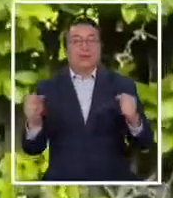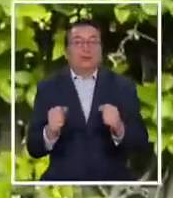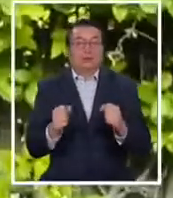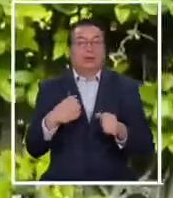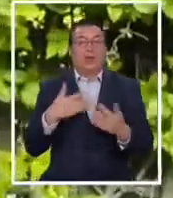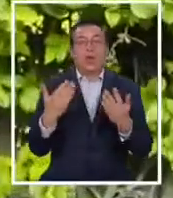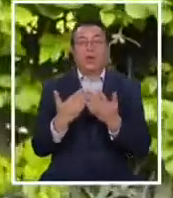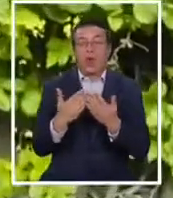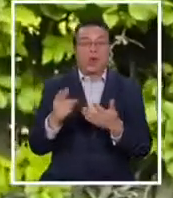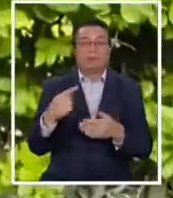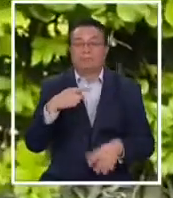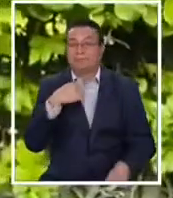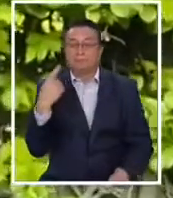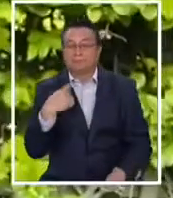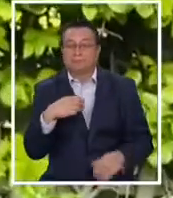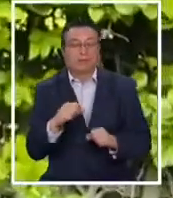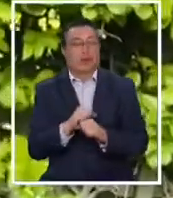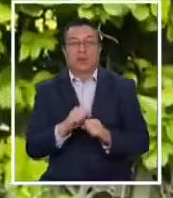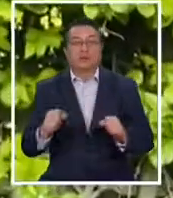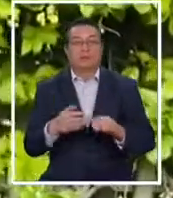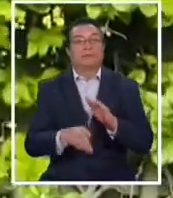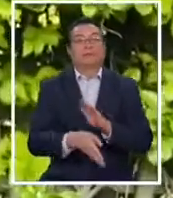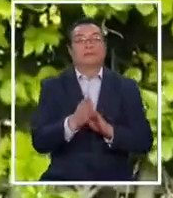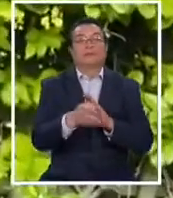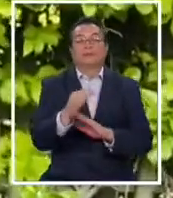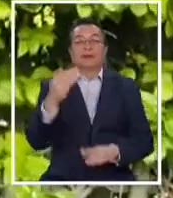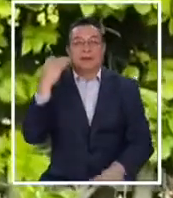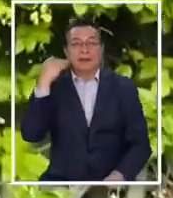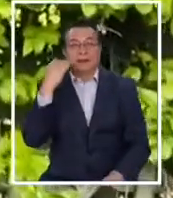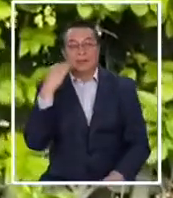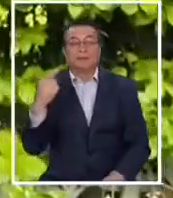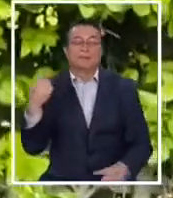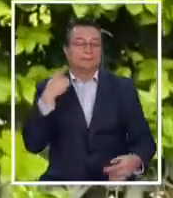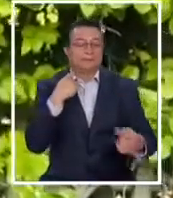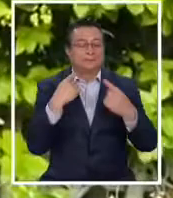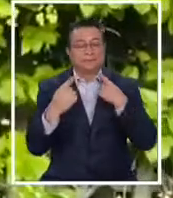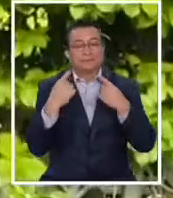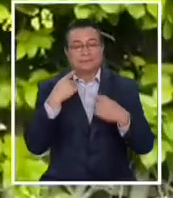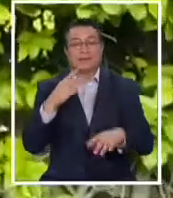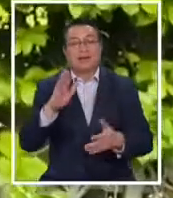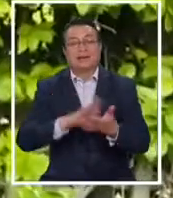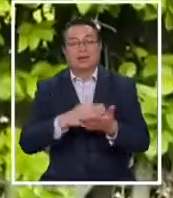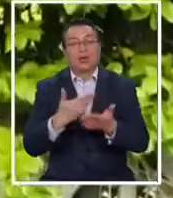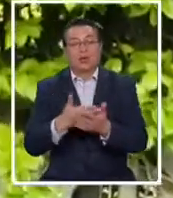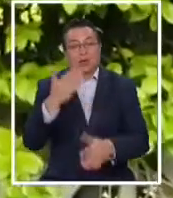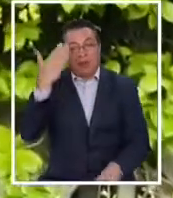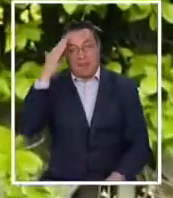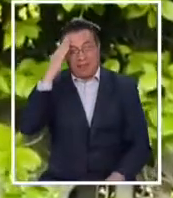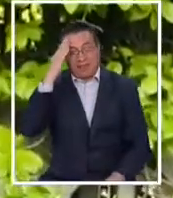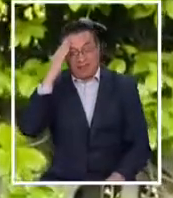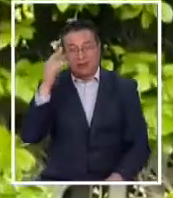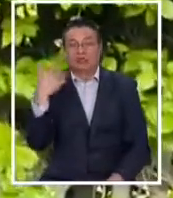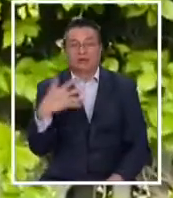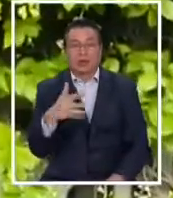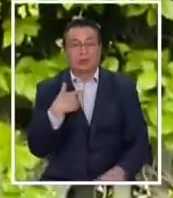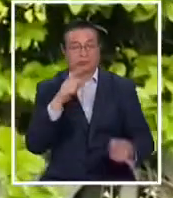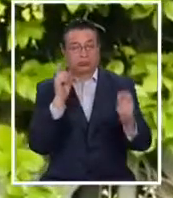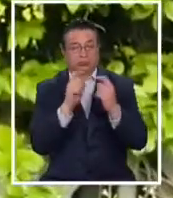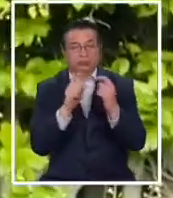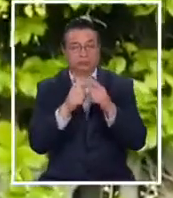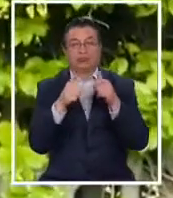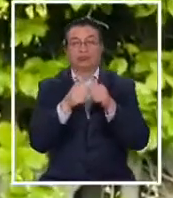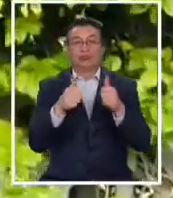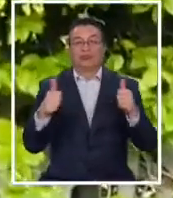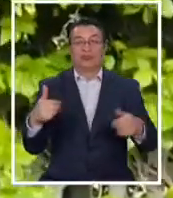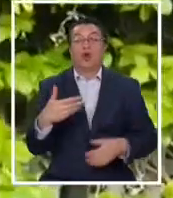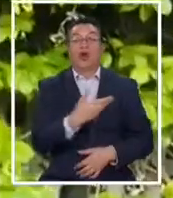los horarios escolares, imposibilitando la salida de niños y niñas y afectando directamente a su salud mental. En este sentido ya tomé contacto con autoridades de